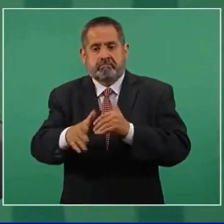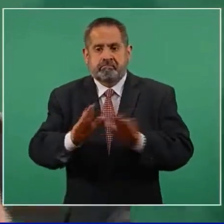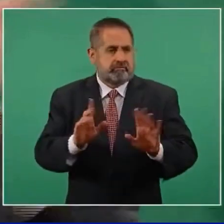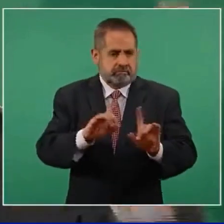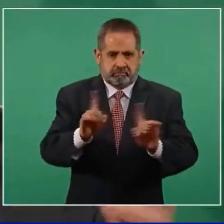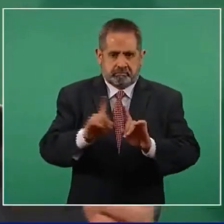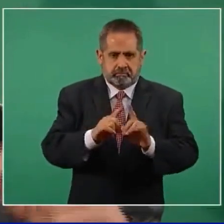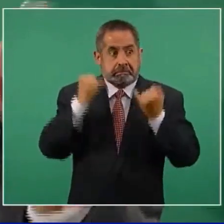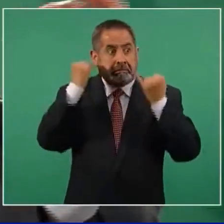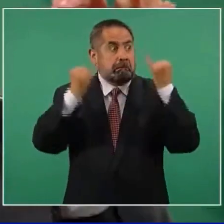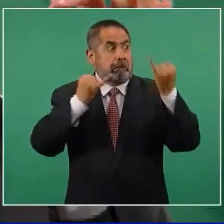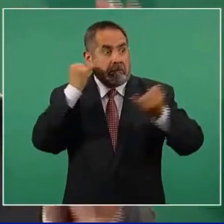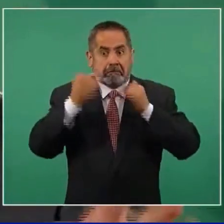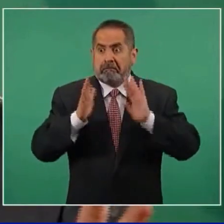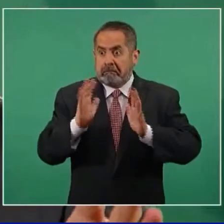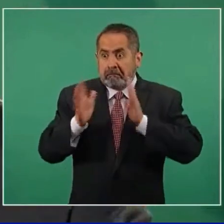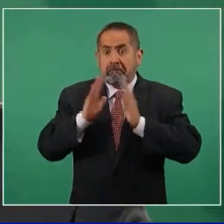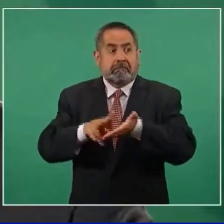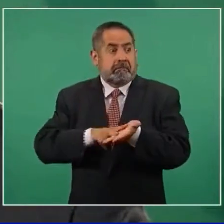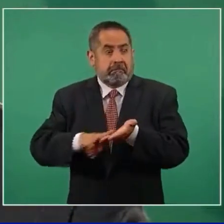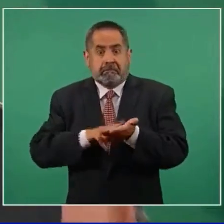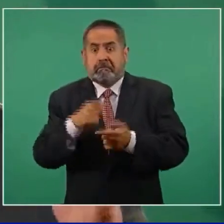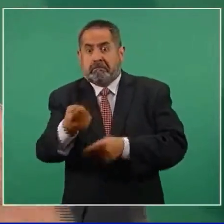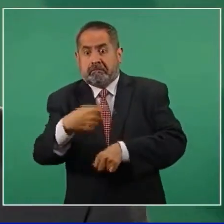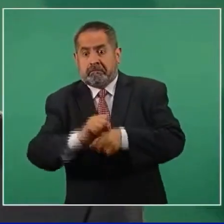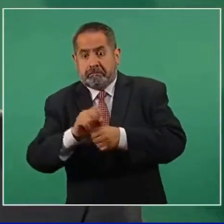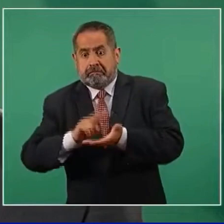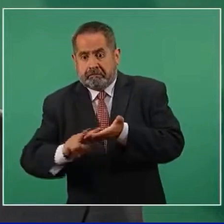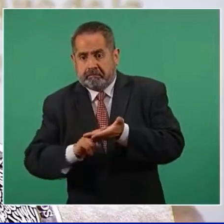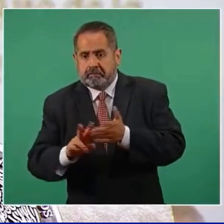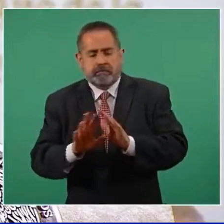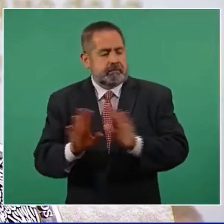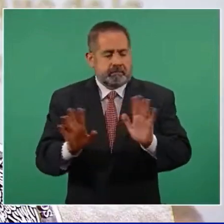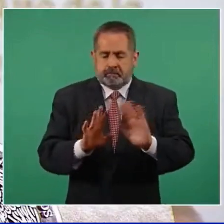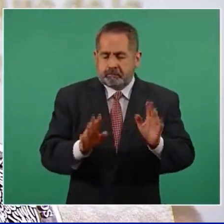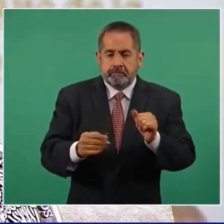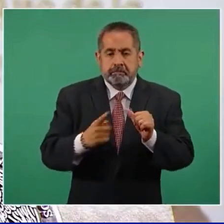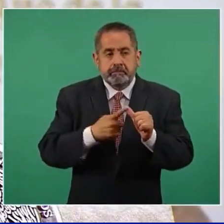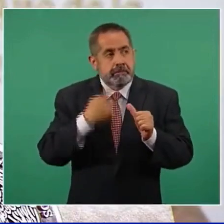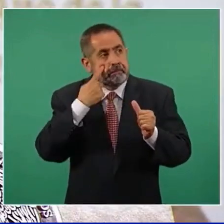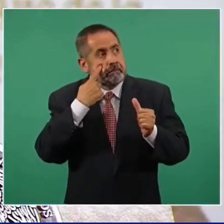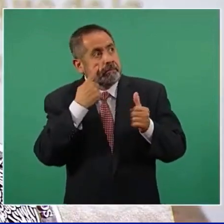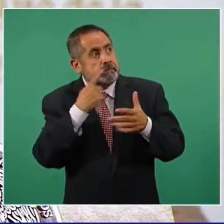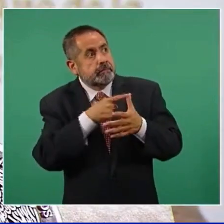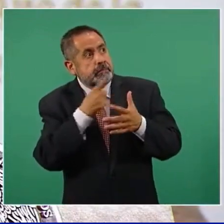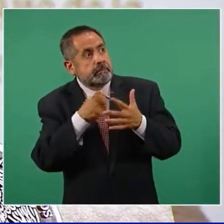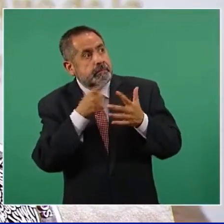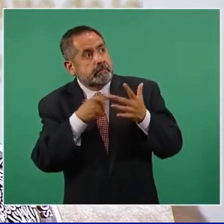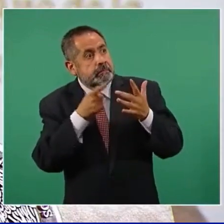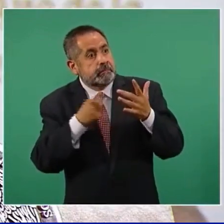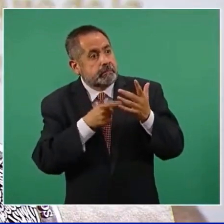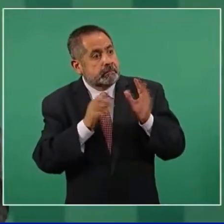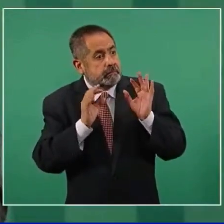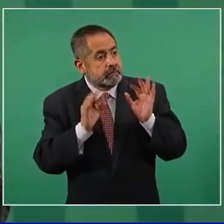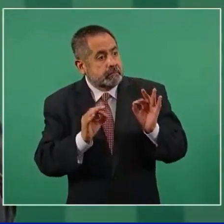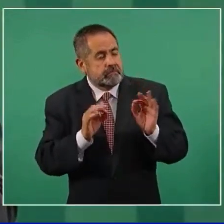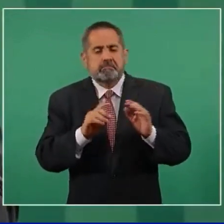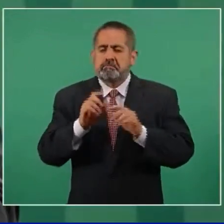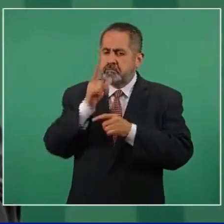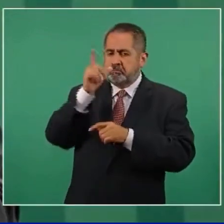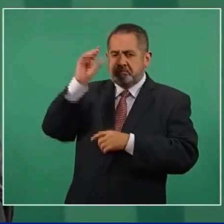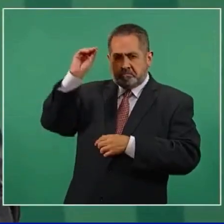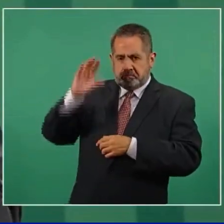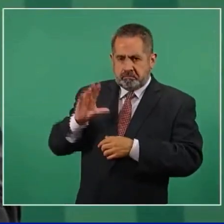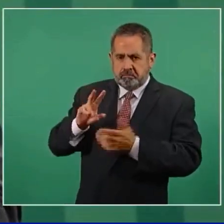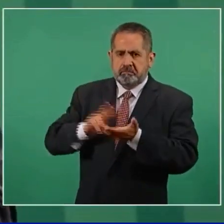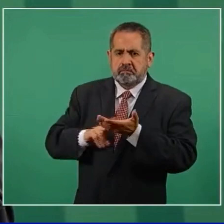empiece a pre-registrar que va a estar en semáforo verde. Cuando los indicadores lo muestran pasará a semáforo verde y la